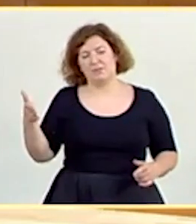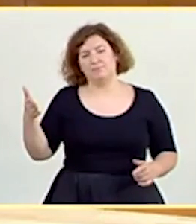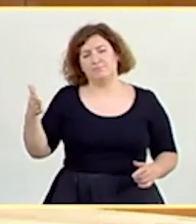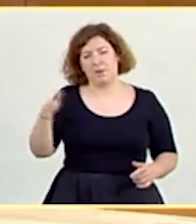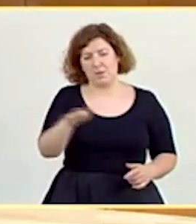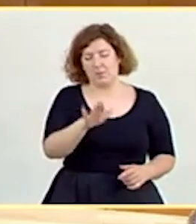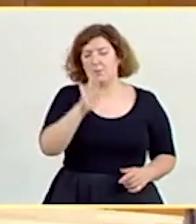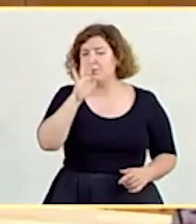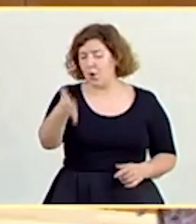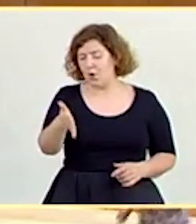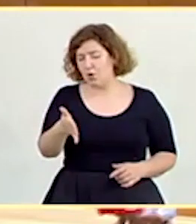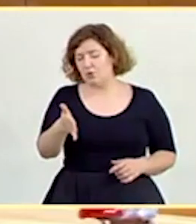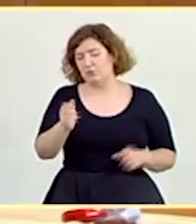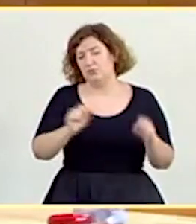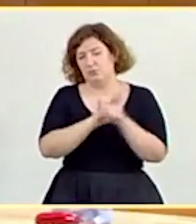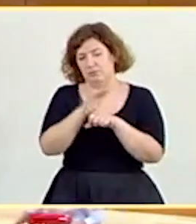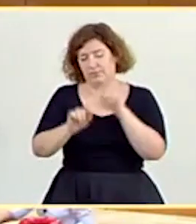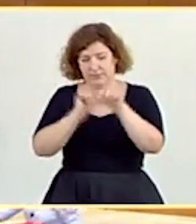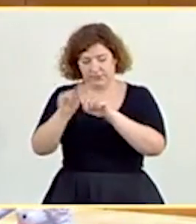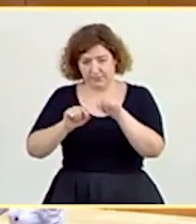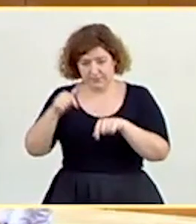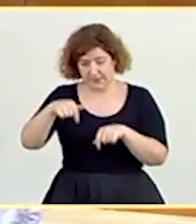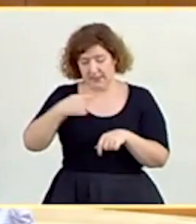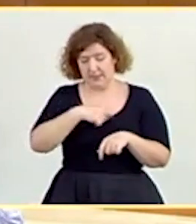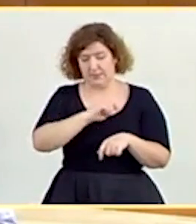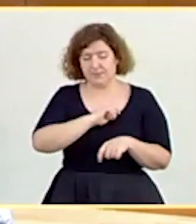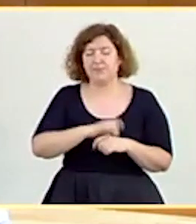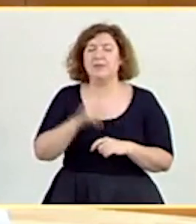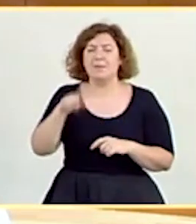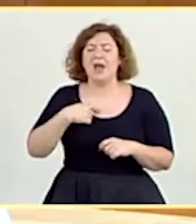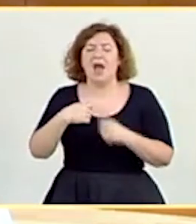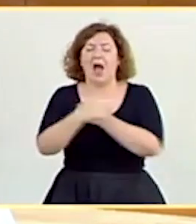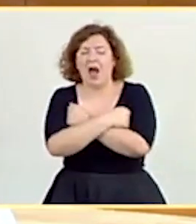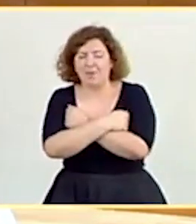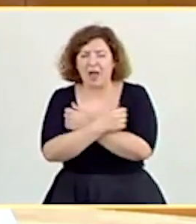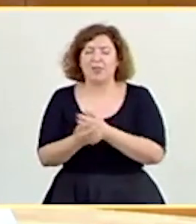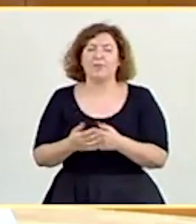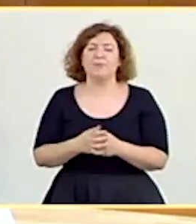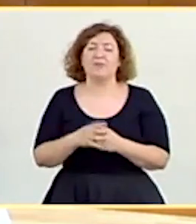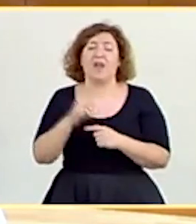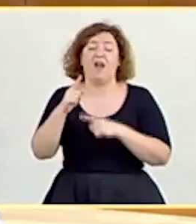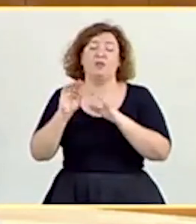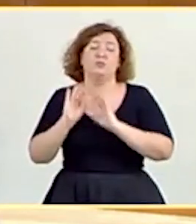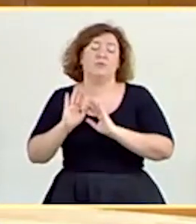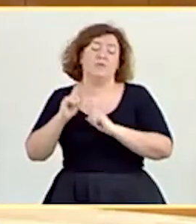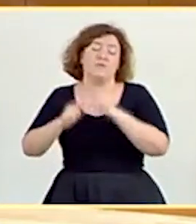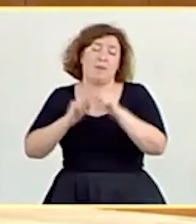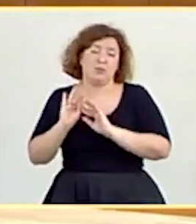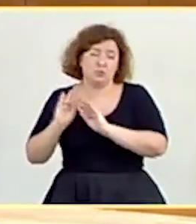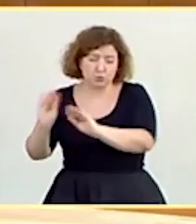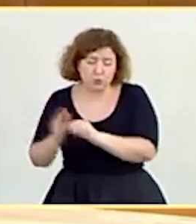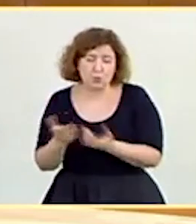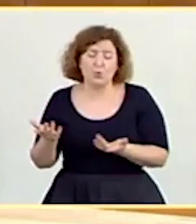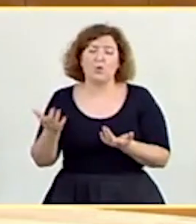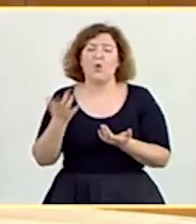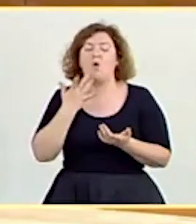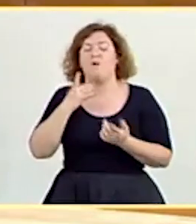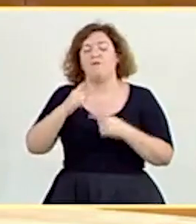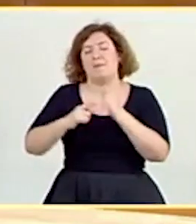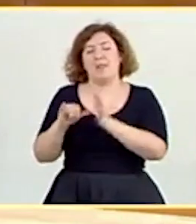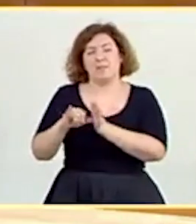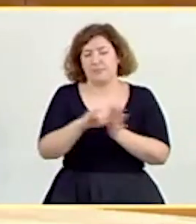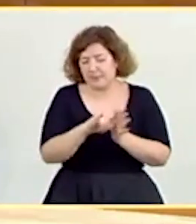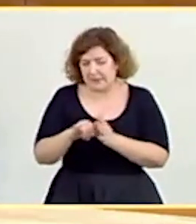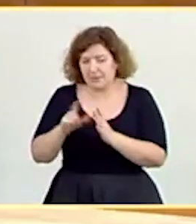fallecidas por el COVID-19 en nuestro país. Un abrazo también para todos sus familiares y sus allegados en este momento tan duro.